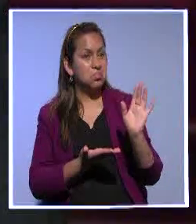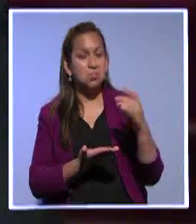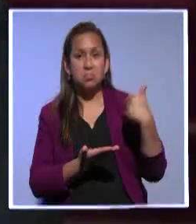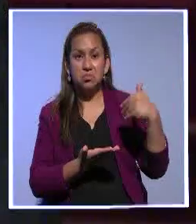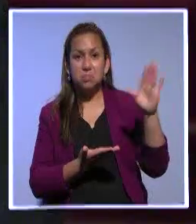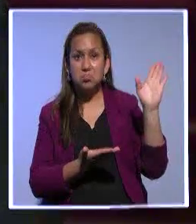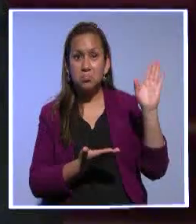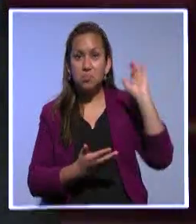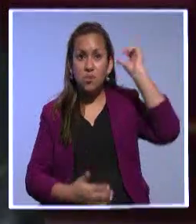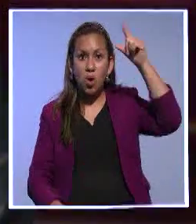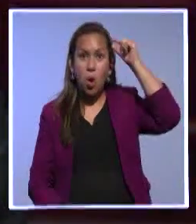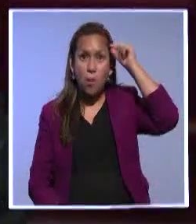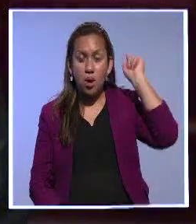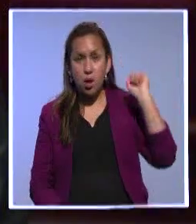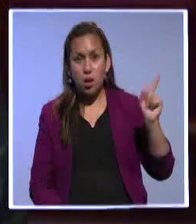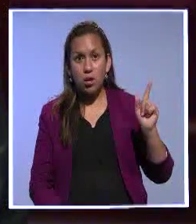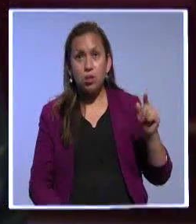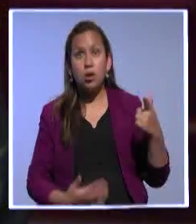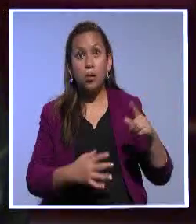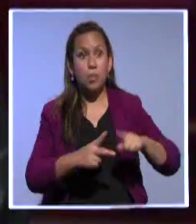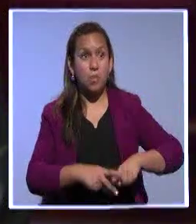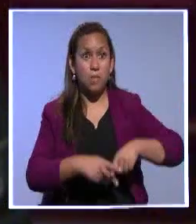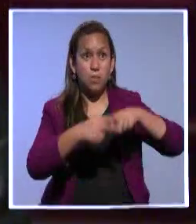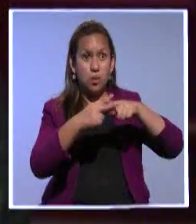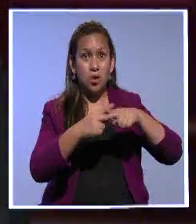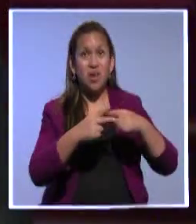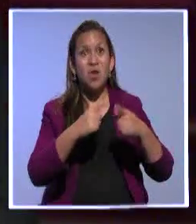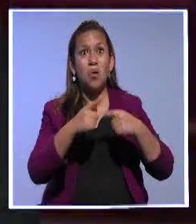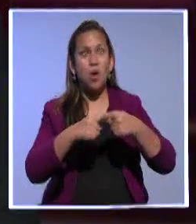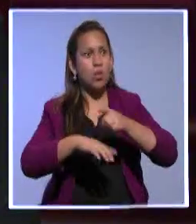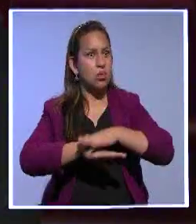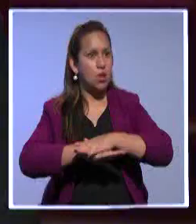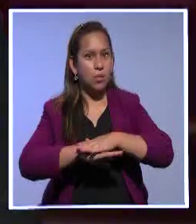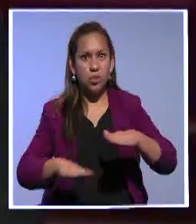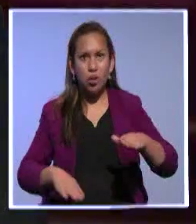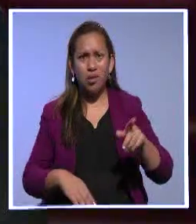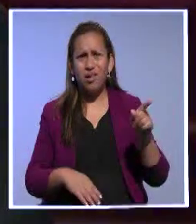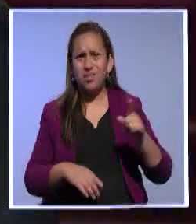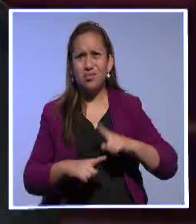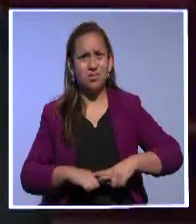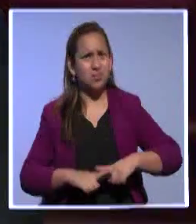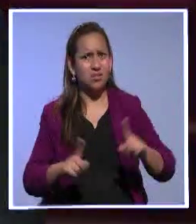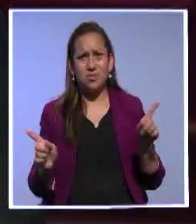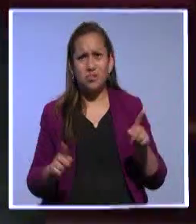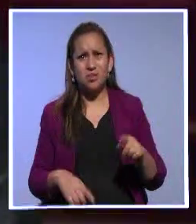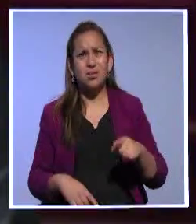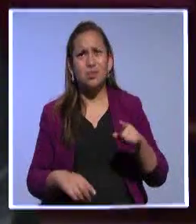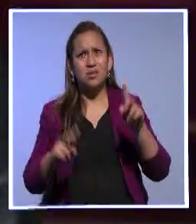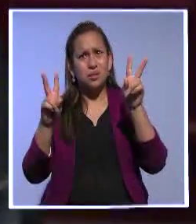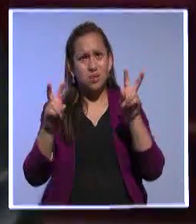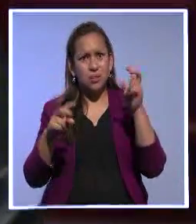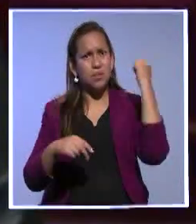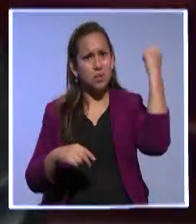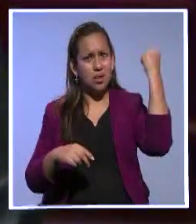cómo entró y cómo terminó el gobierno fue absolutamente distinto. Sin mencionar todo el tema de derechos humanos que también está